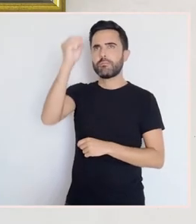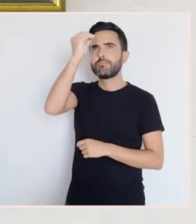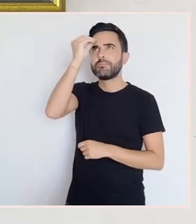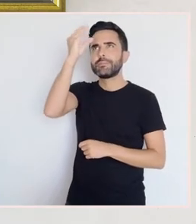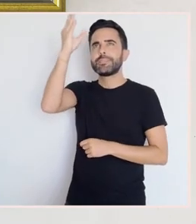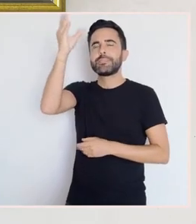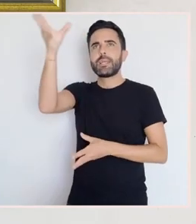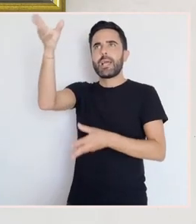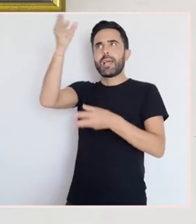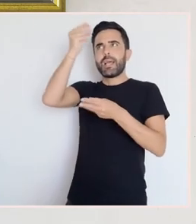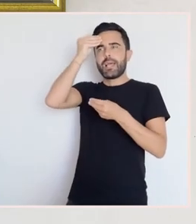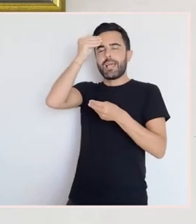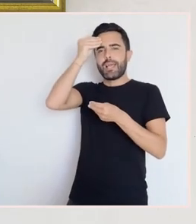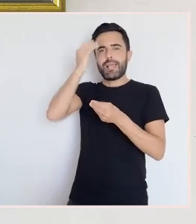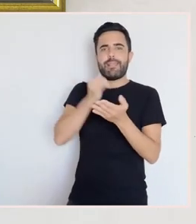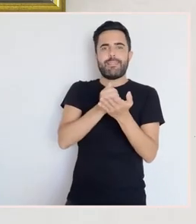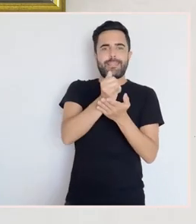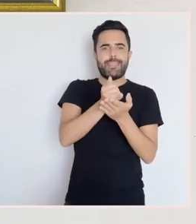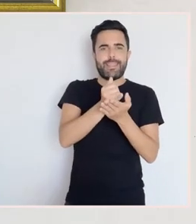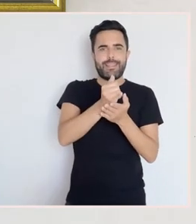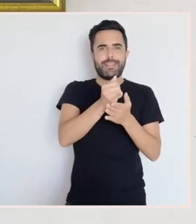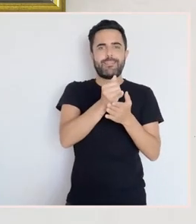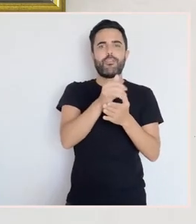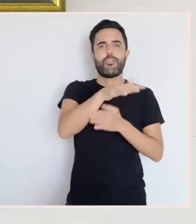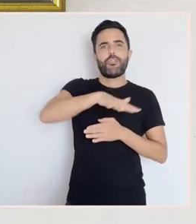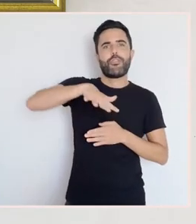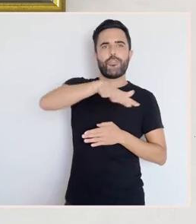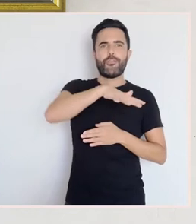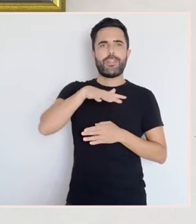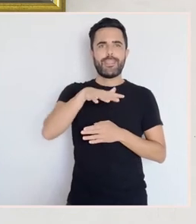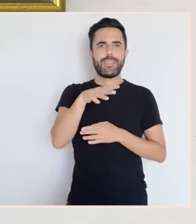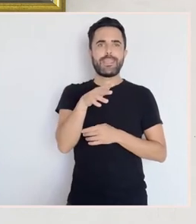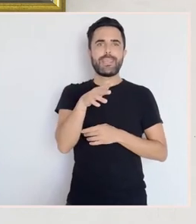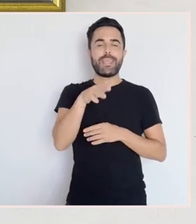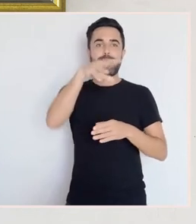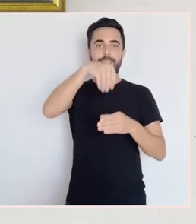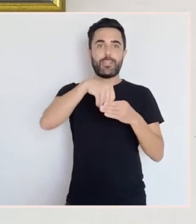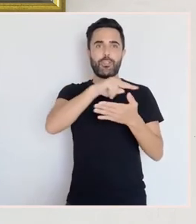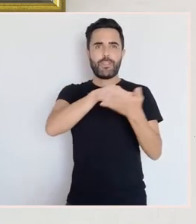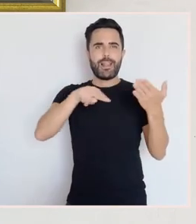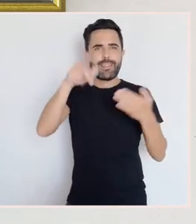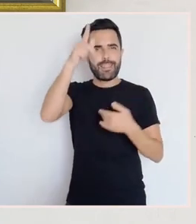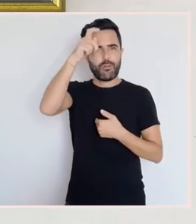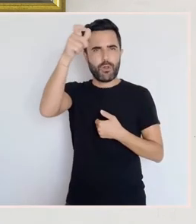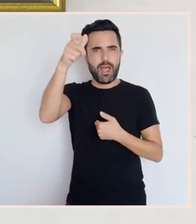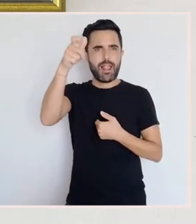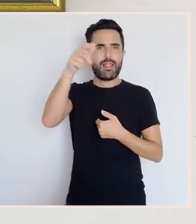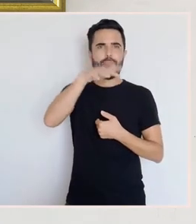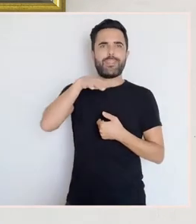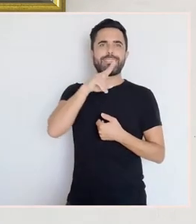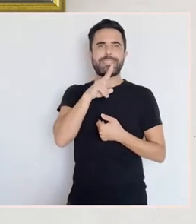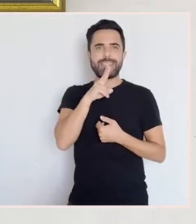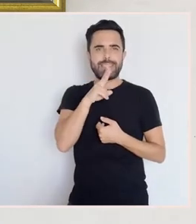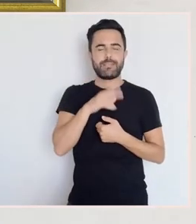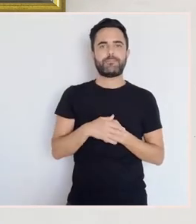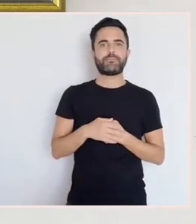Sanfí de Margaride, de Chapa, do interior de Galicia, inspirase nas paisases desa Galicia rural. Estas obras,